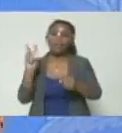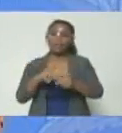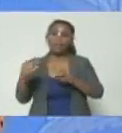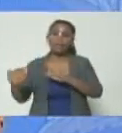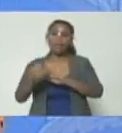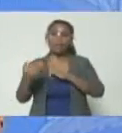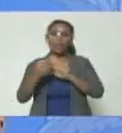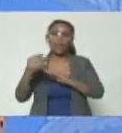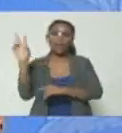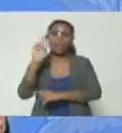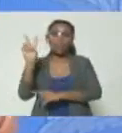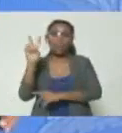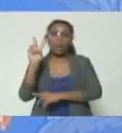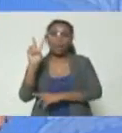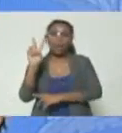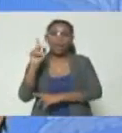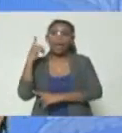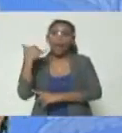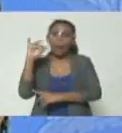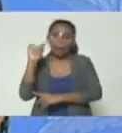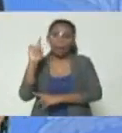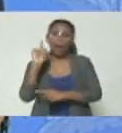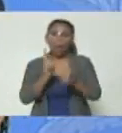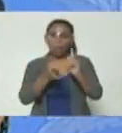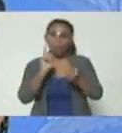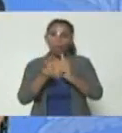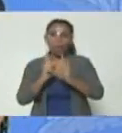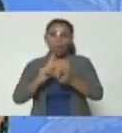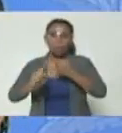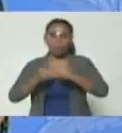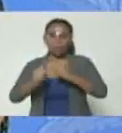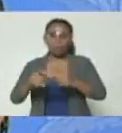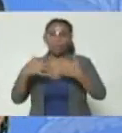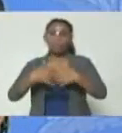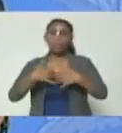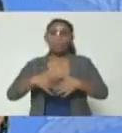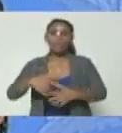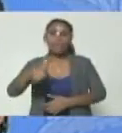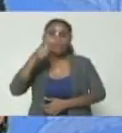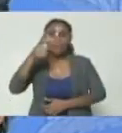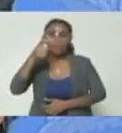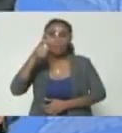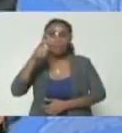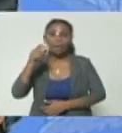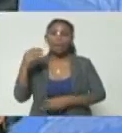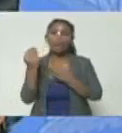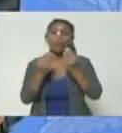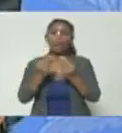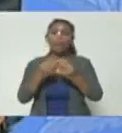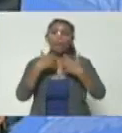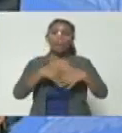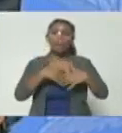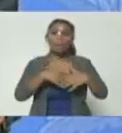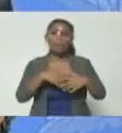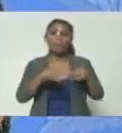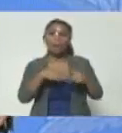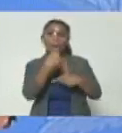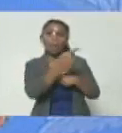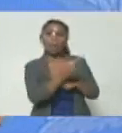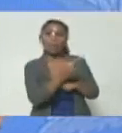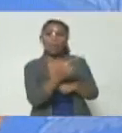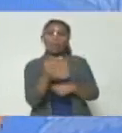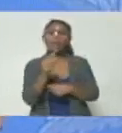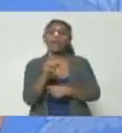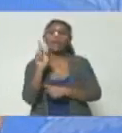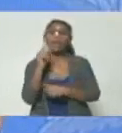Venezuela, y que tenemos algunos indicios de que la empresa de seguridad así como la empresa Silver Corp fue utilizada